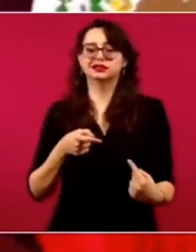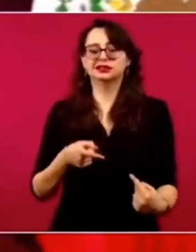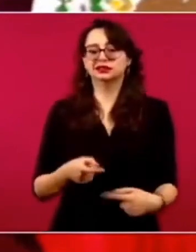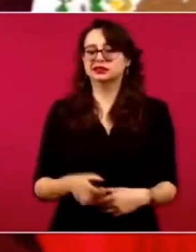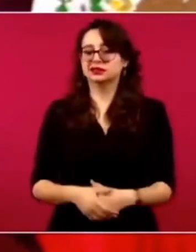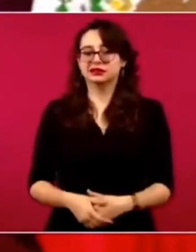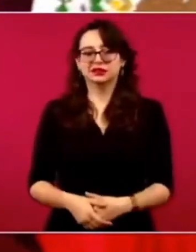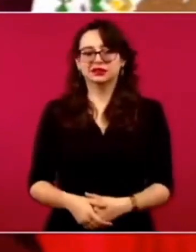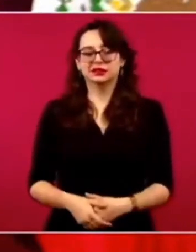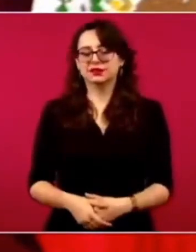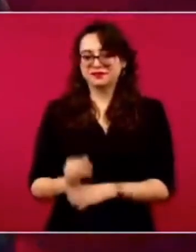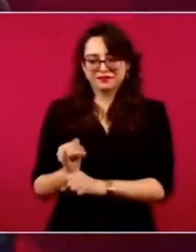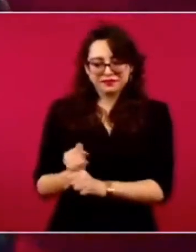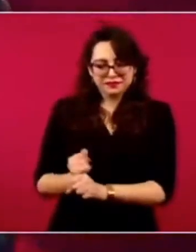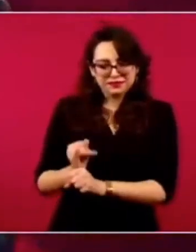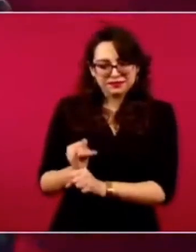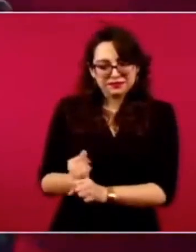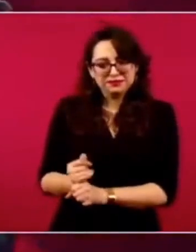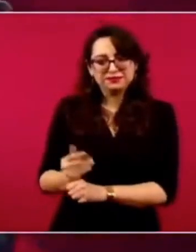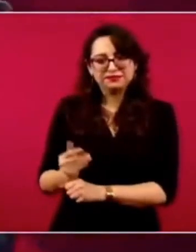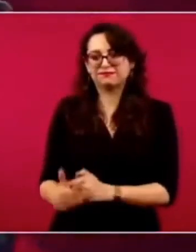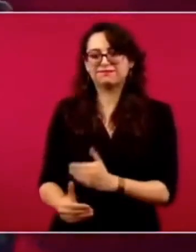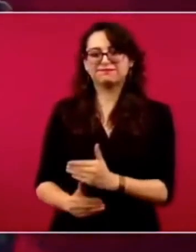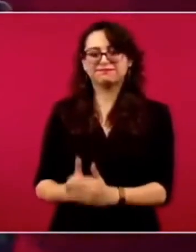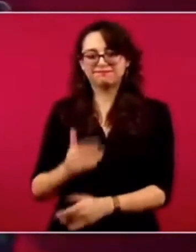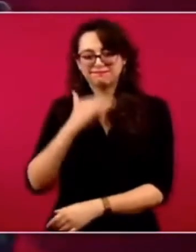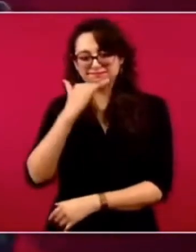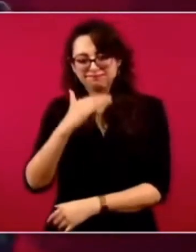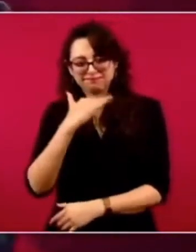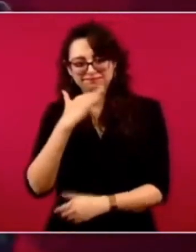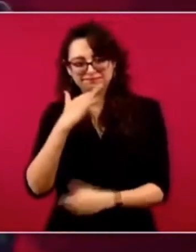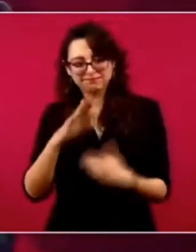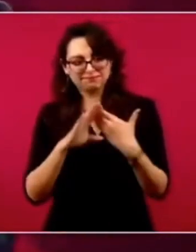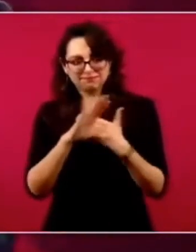y con el combate a la corrupción.